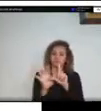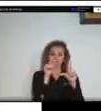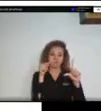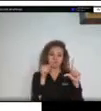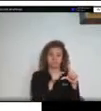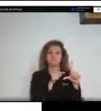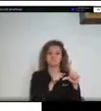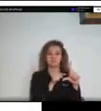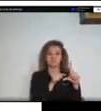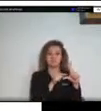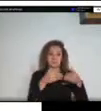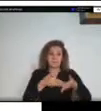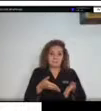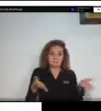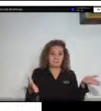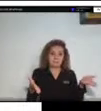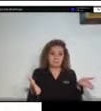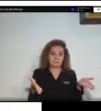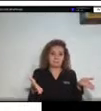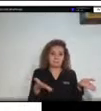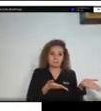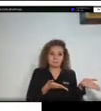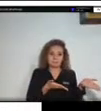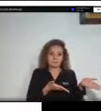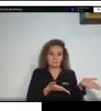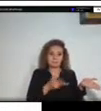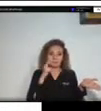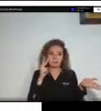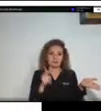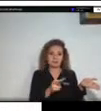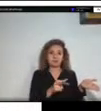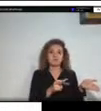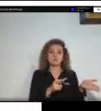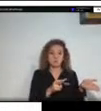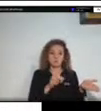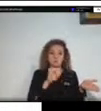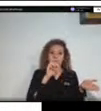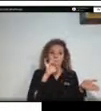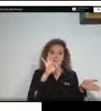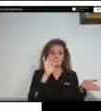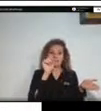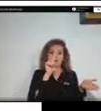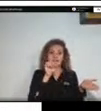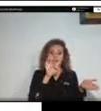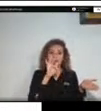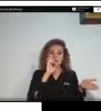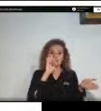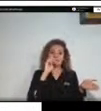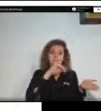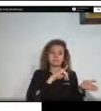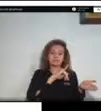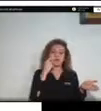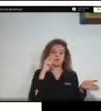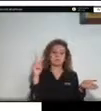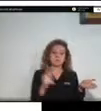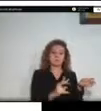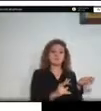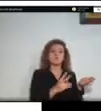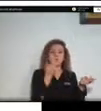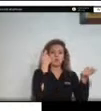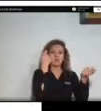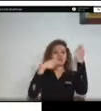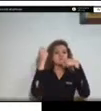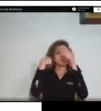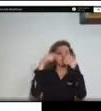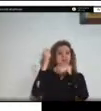hacemos parte del Midstream si pueden ver entonces todo lo que es el negocio de hidrocarburos se